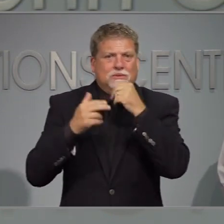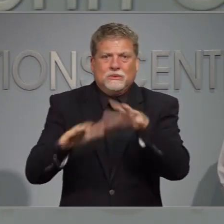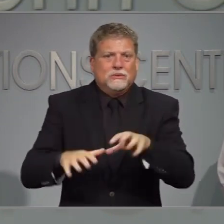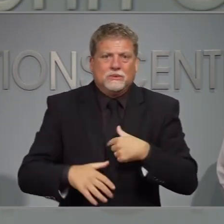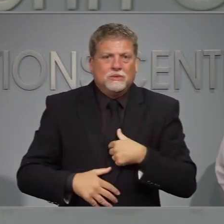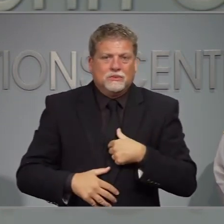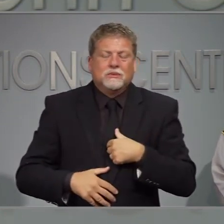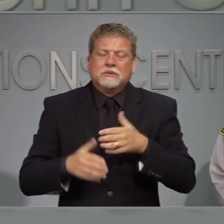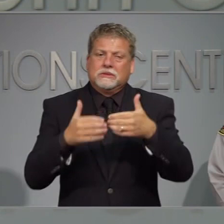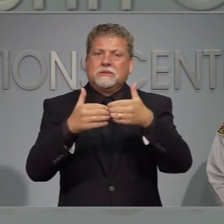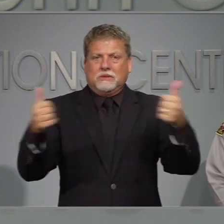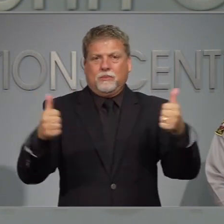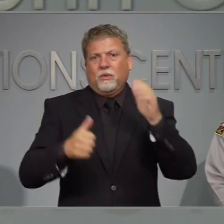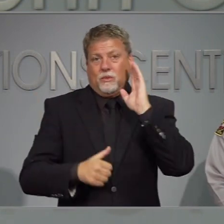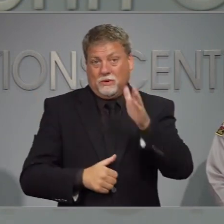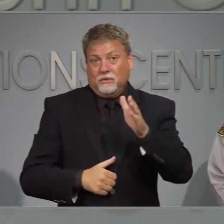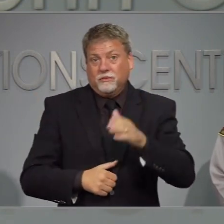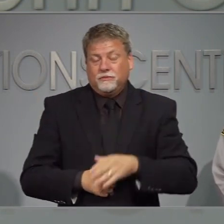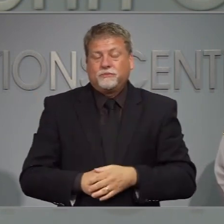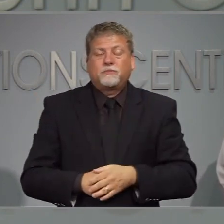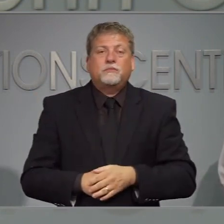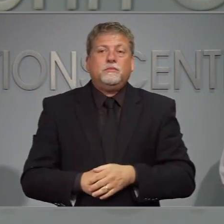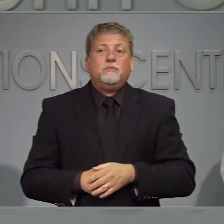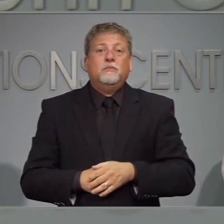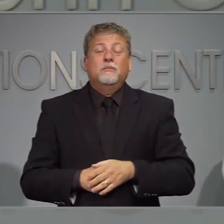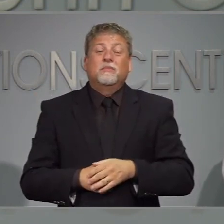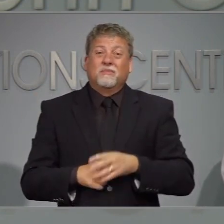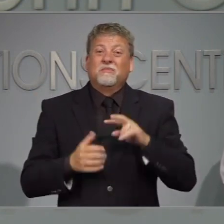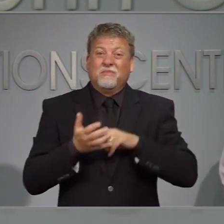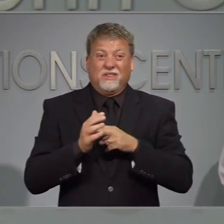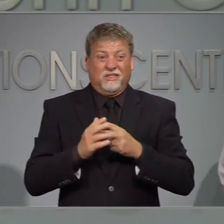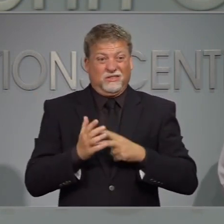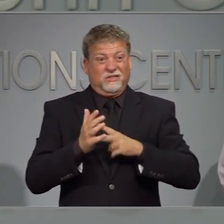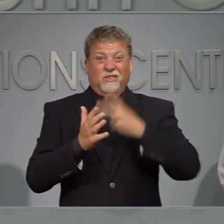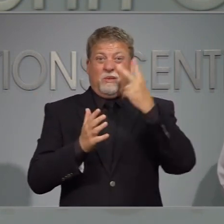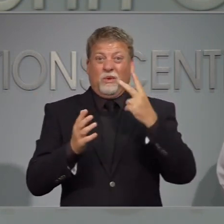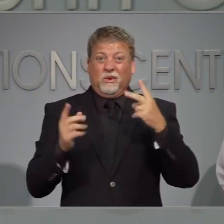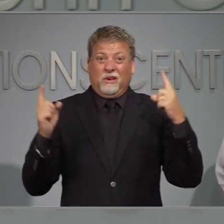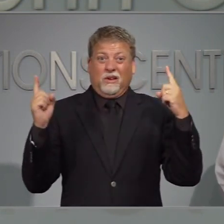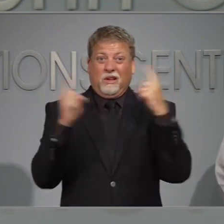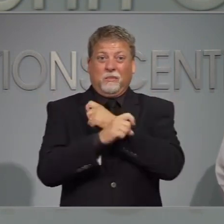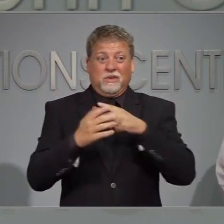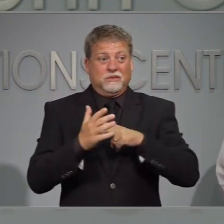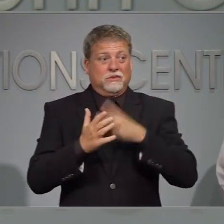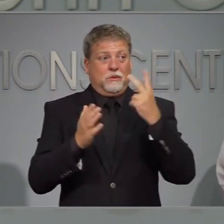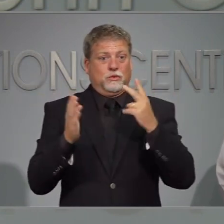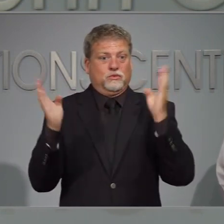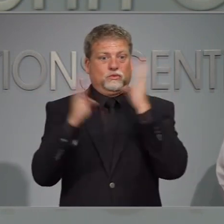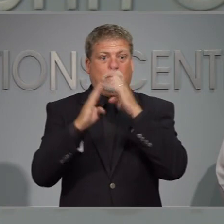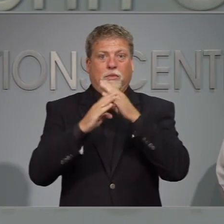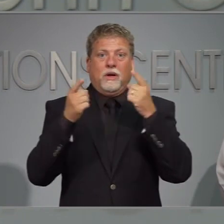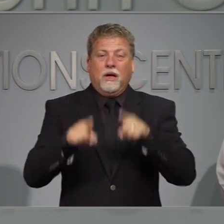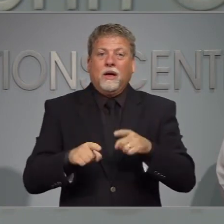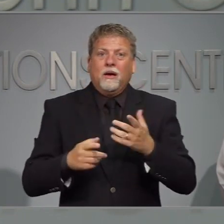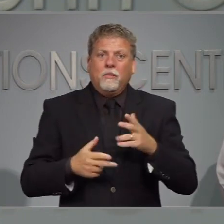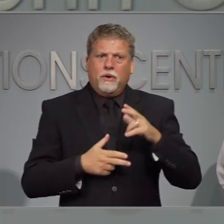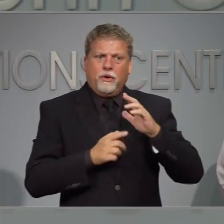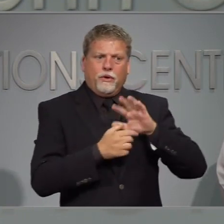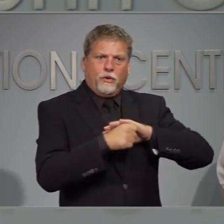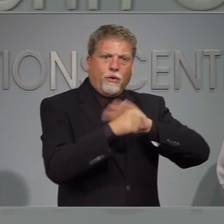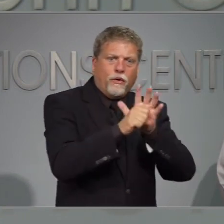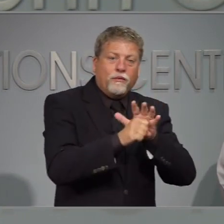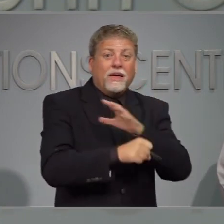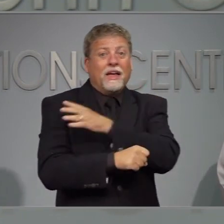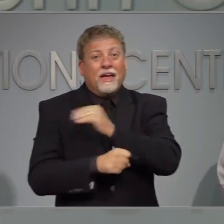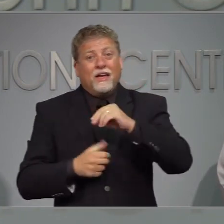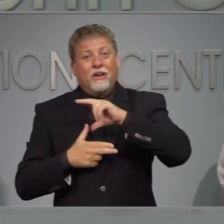evitar e empeorar la pandemia. El huracán y una pandemia es el doble de problema pero el